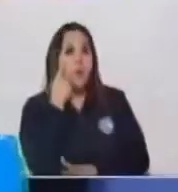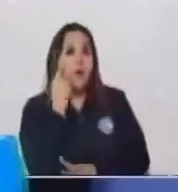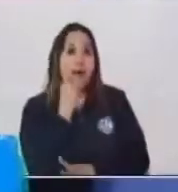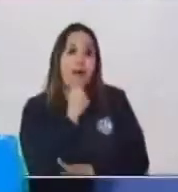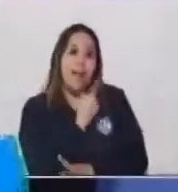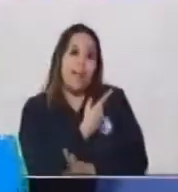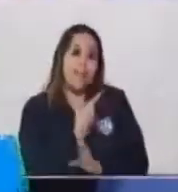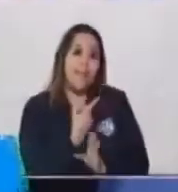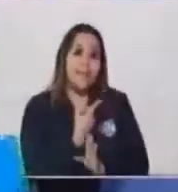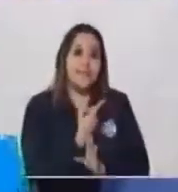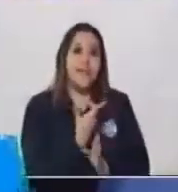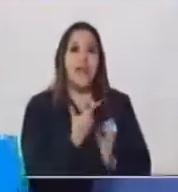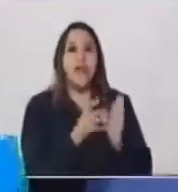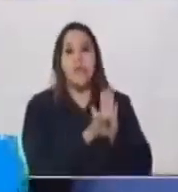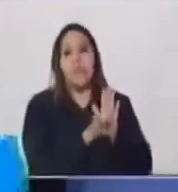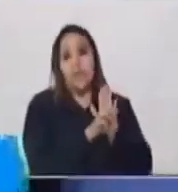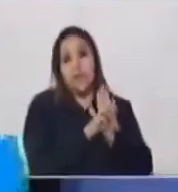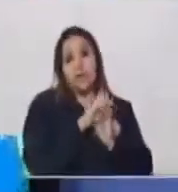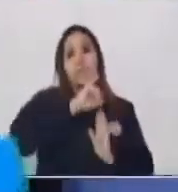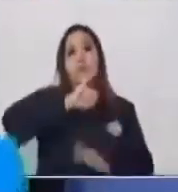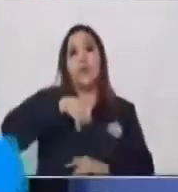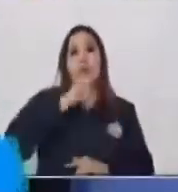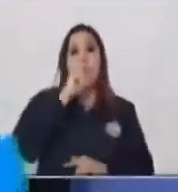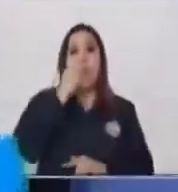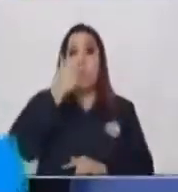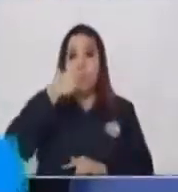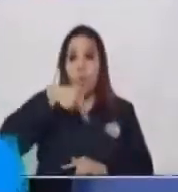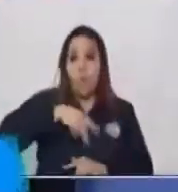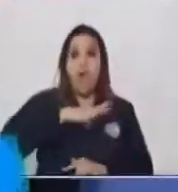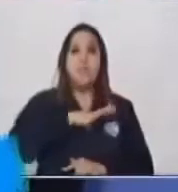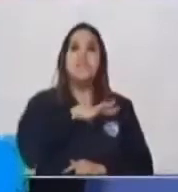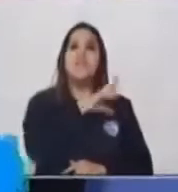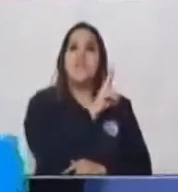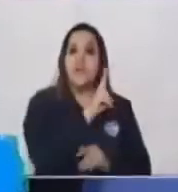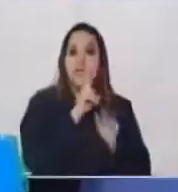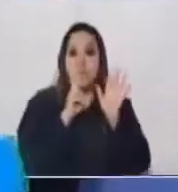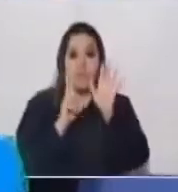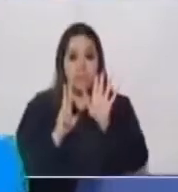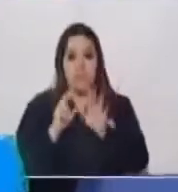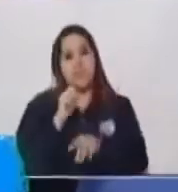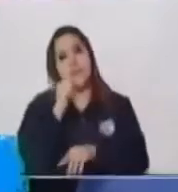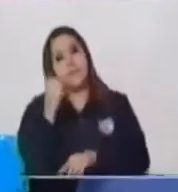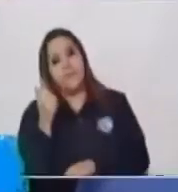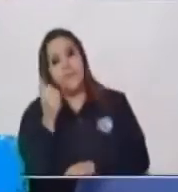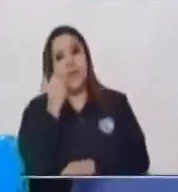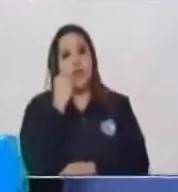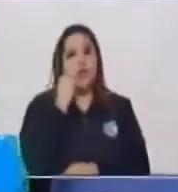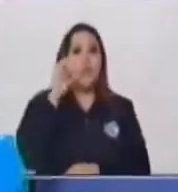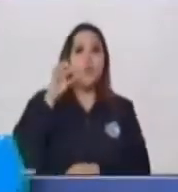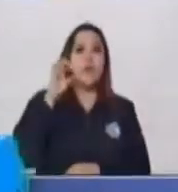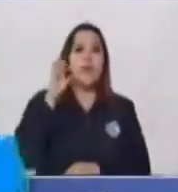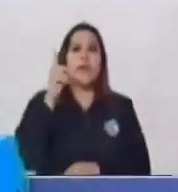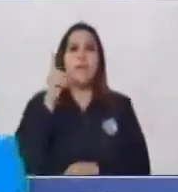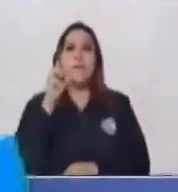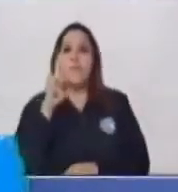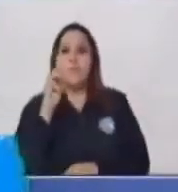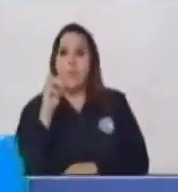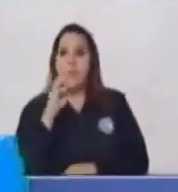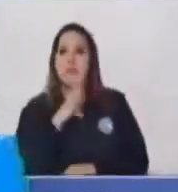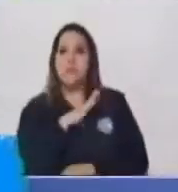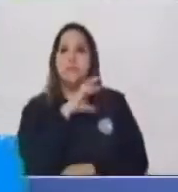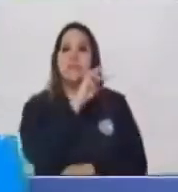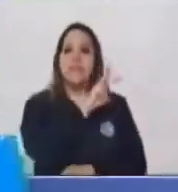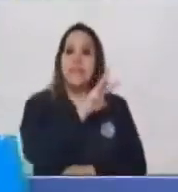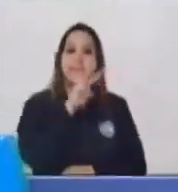Juan 27 Y Pedro 35 Pero lo que es muy importante Es leer la pregunta Que nos están